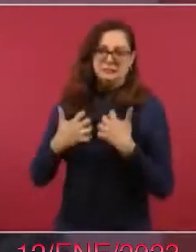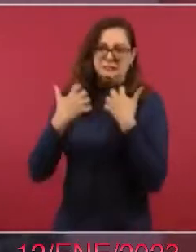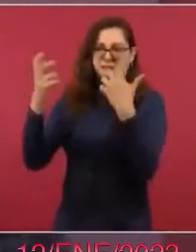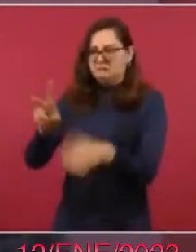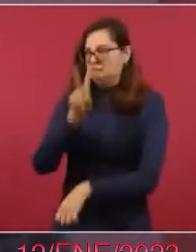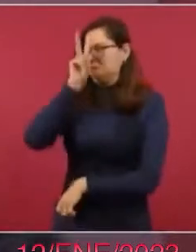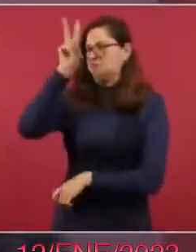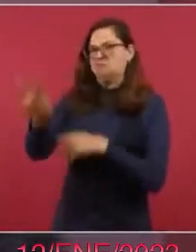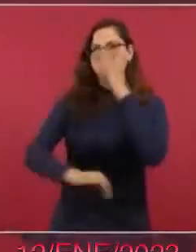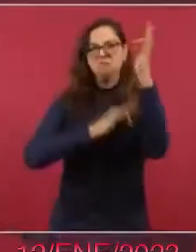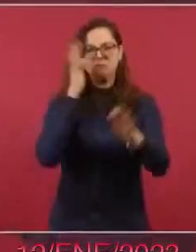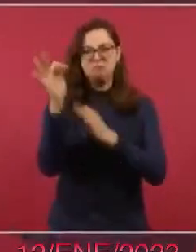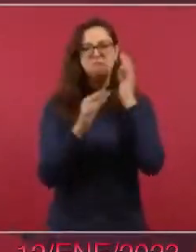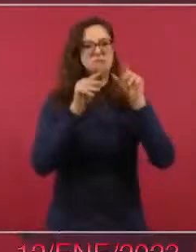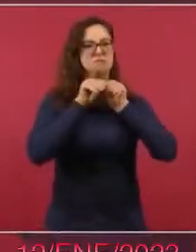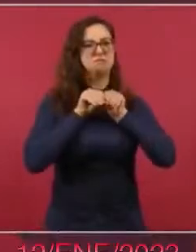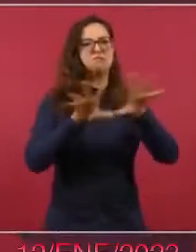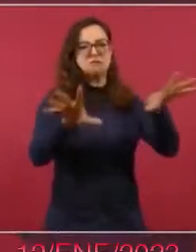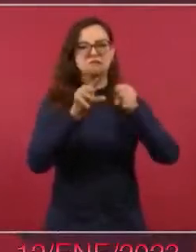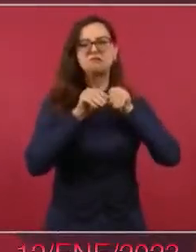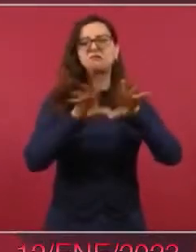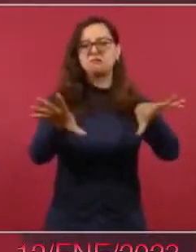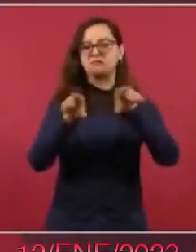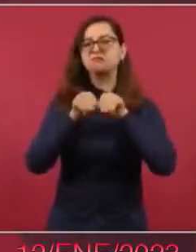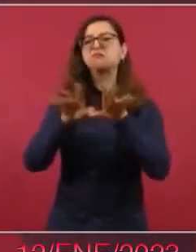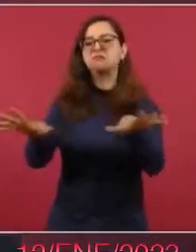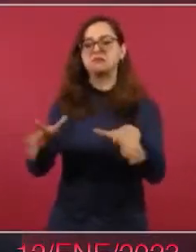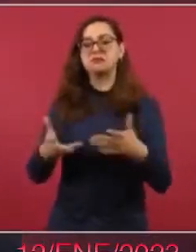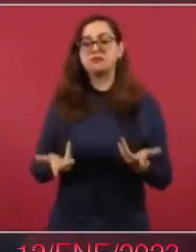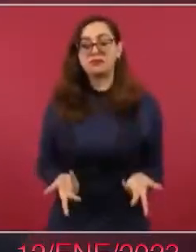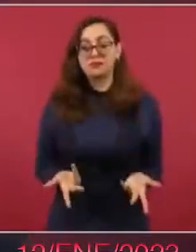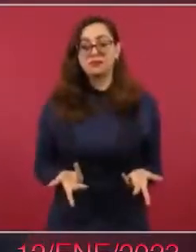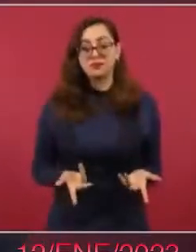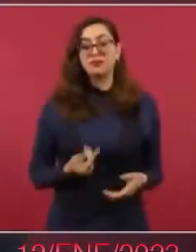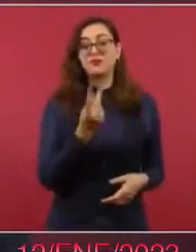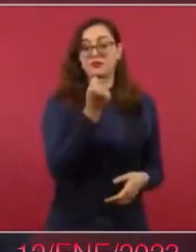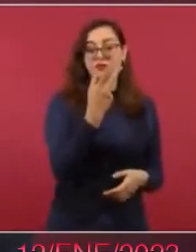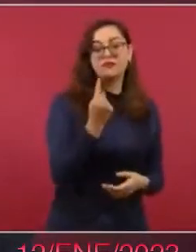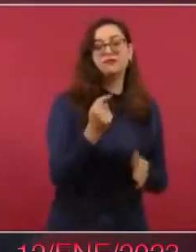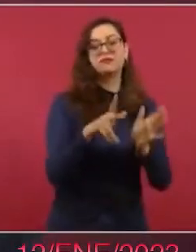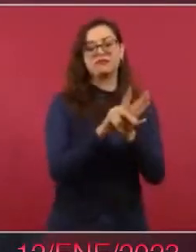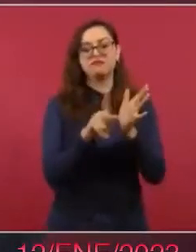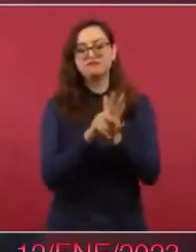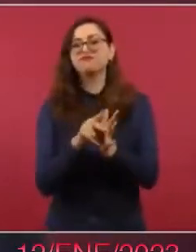entonces quieren con el llamado poder mediático